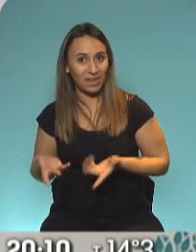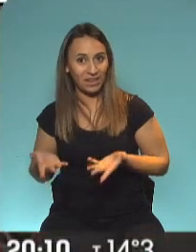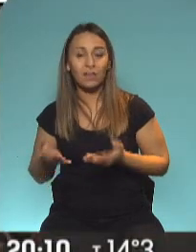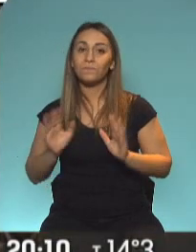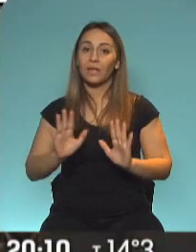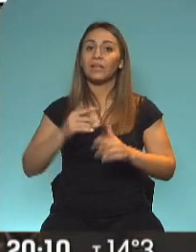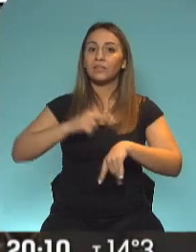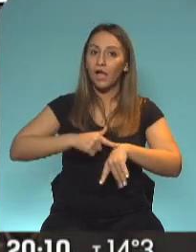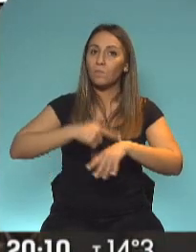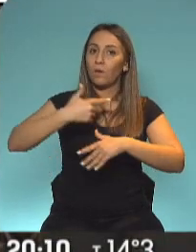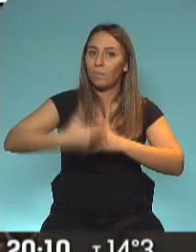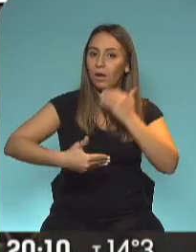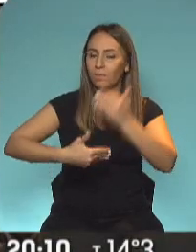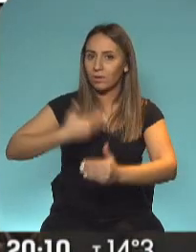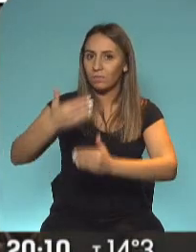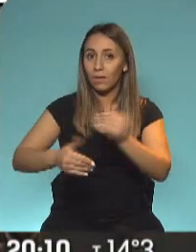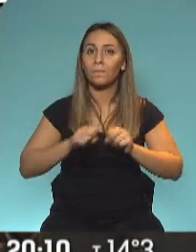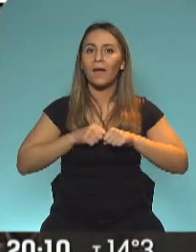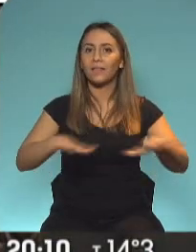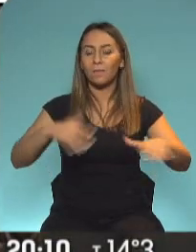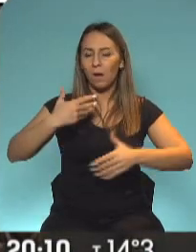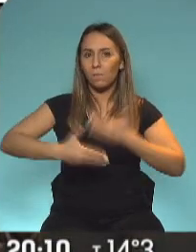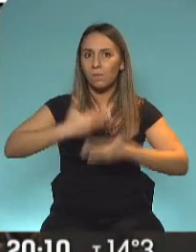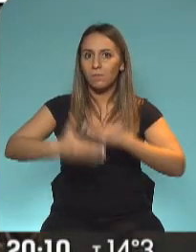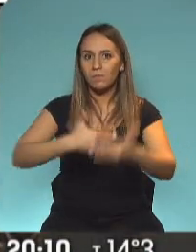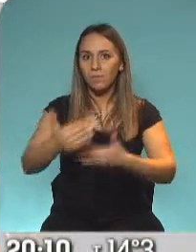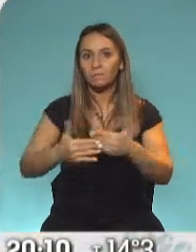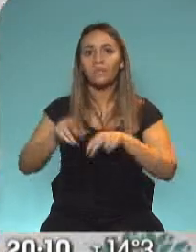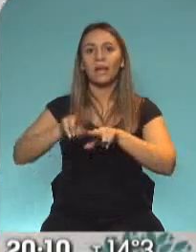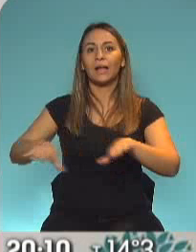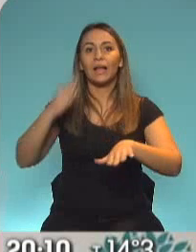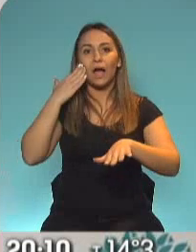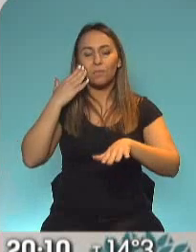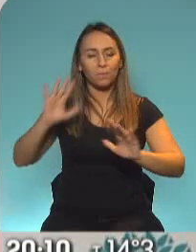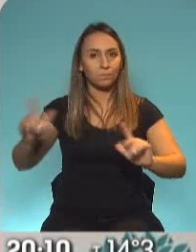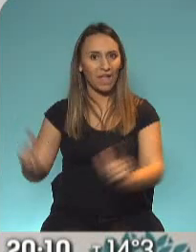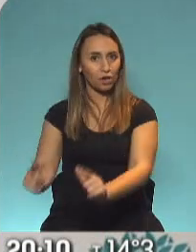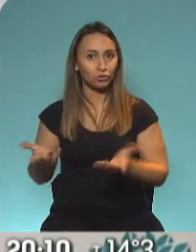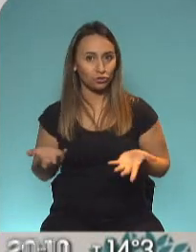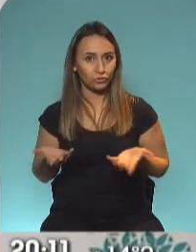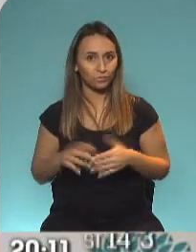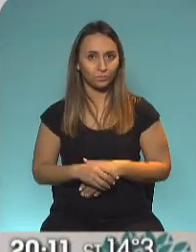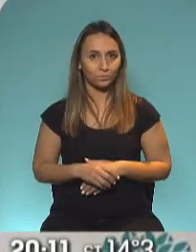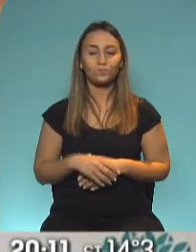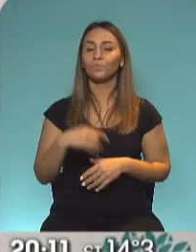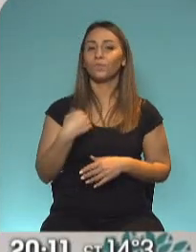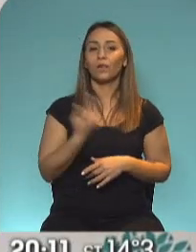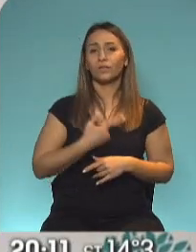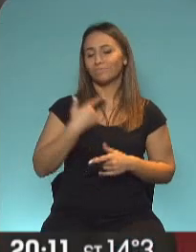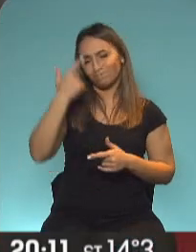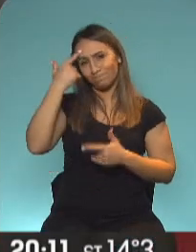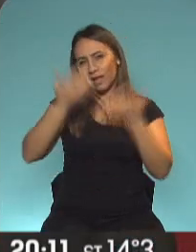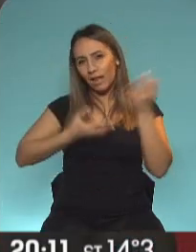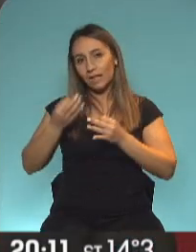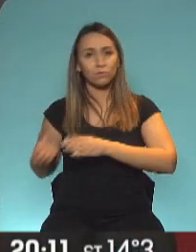del tiempo y con el crecimiento de la pandemia, cada vez haya menos disponibilidad. Nosotros hablamos de pasar a fase 1, es lo que estamos